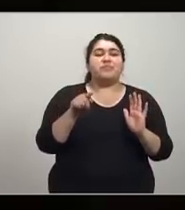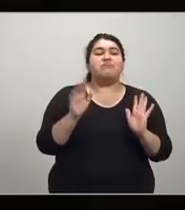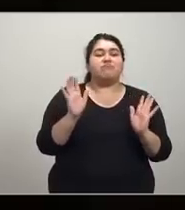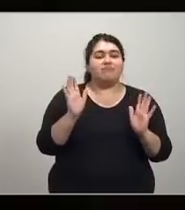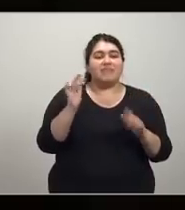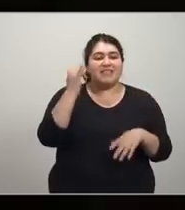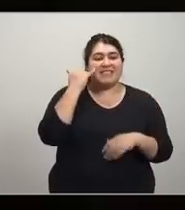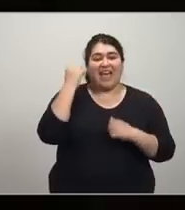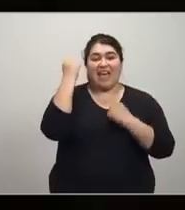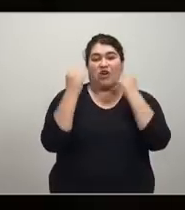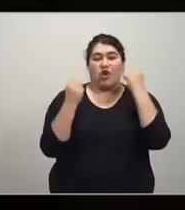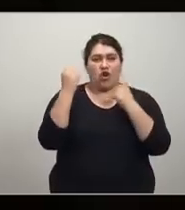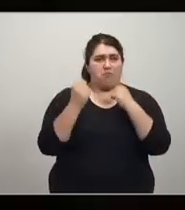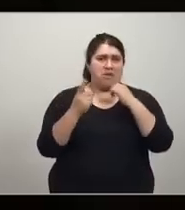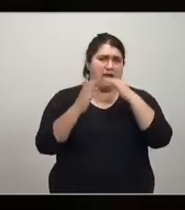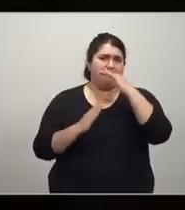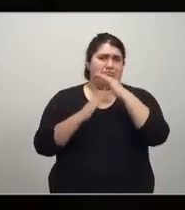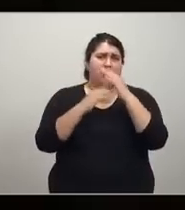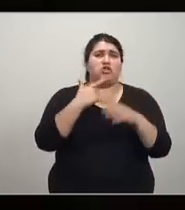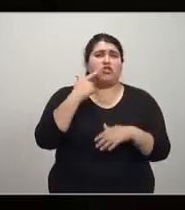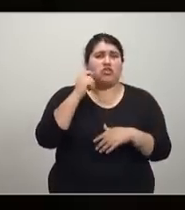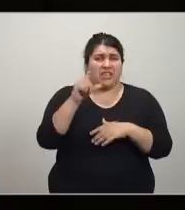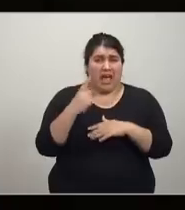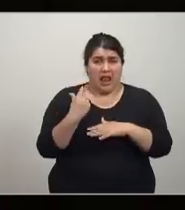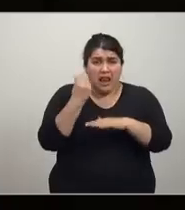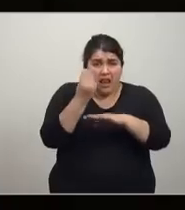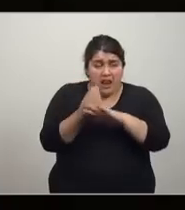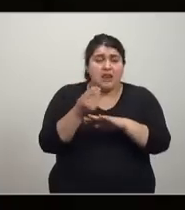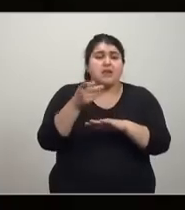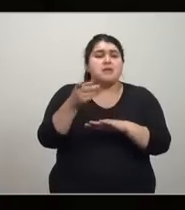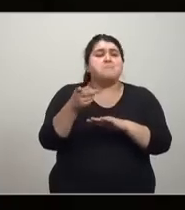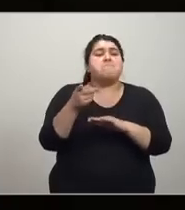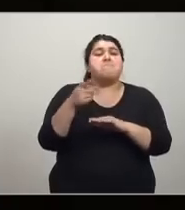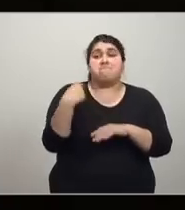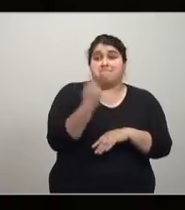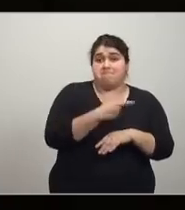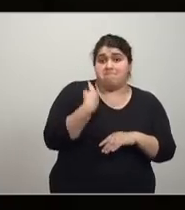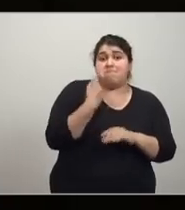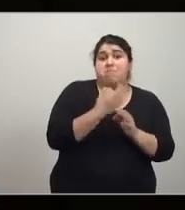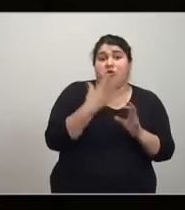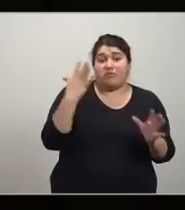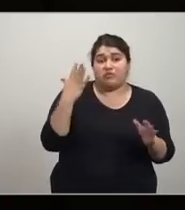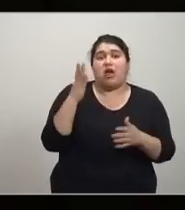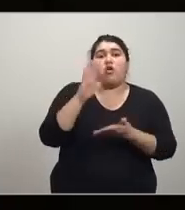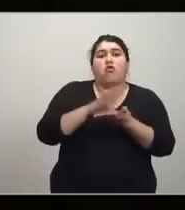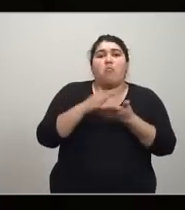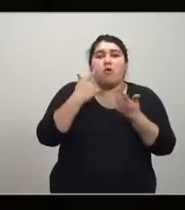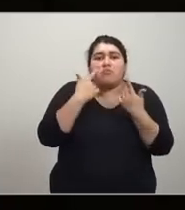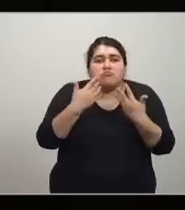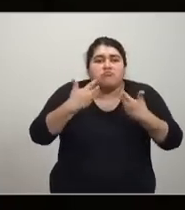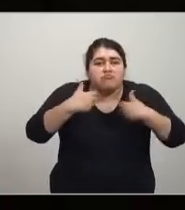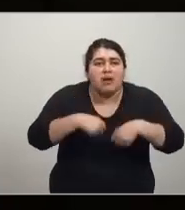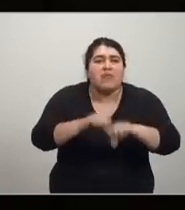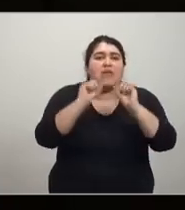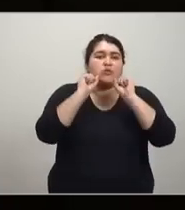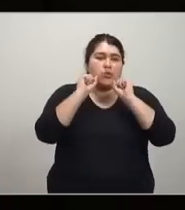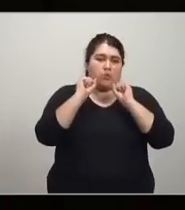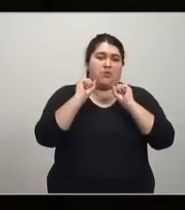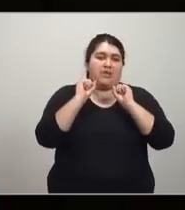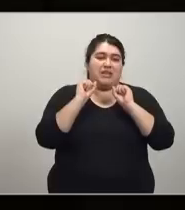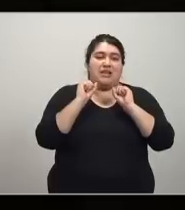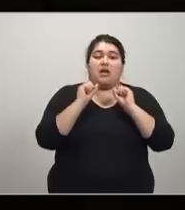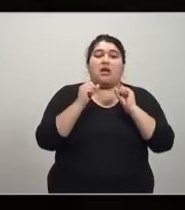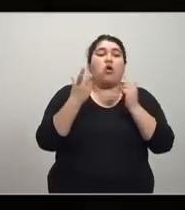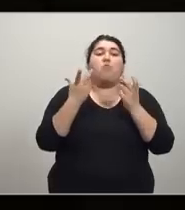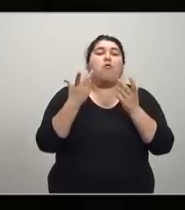asumió a la economía como la emperatría de ciencias sociales y a los economistas como ricurosos científicos tratando a la